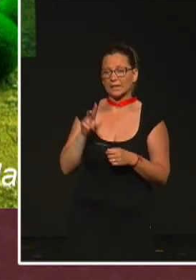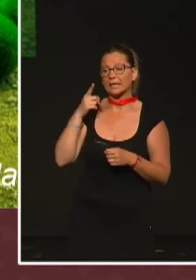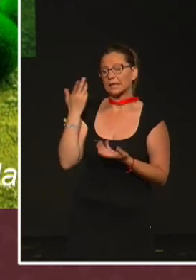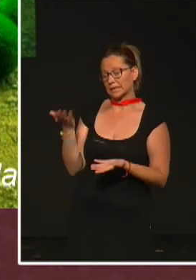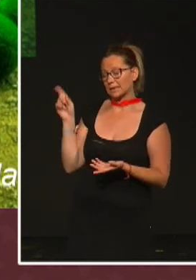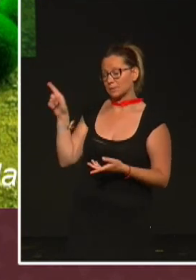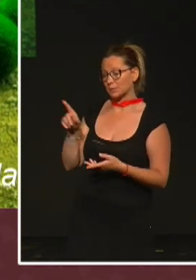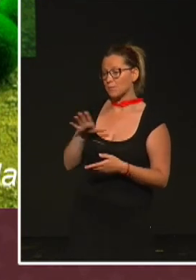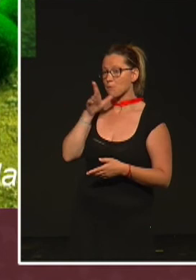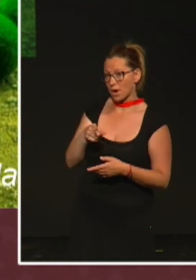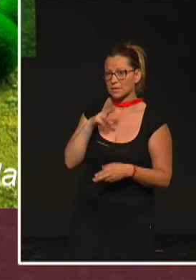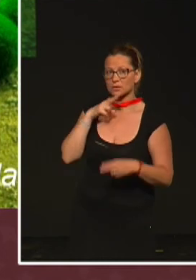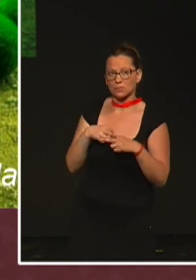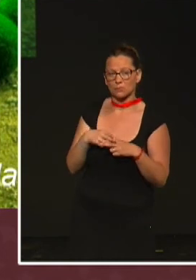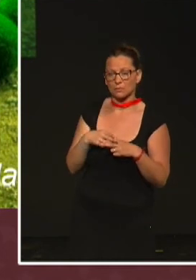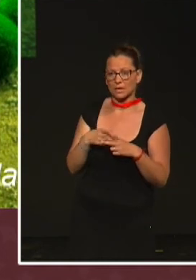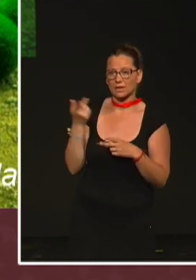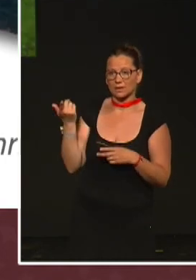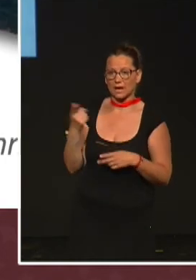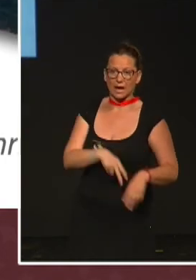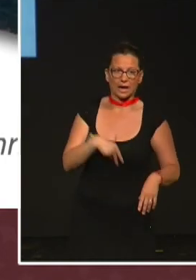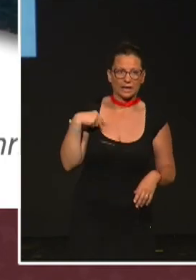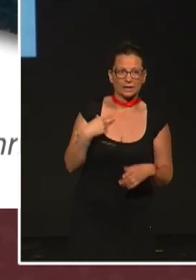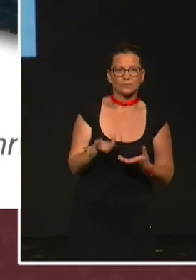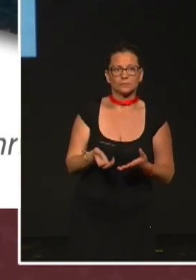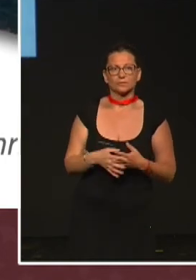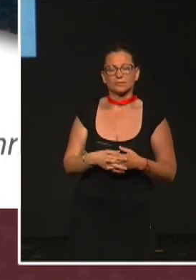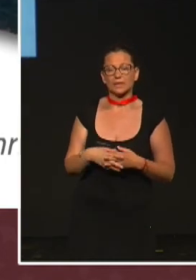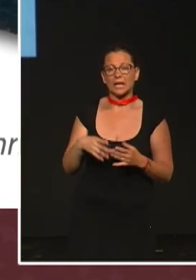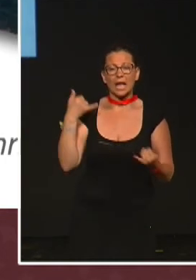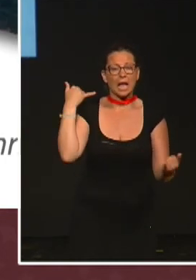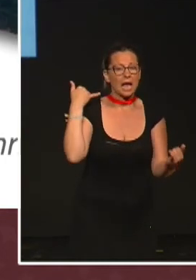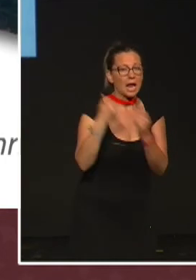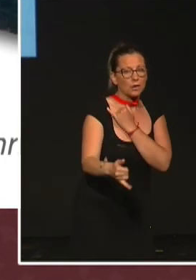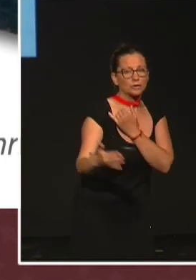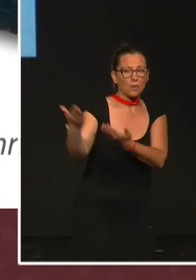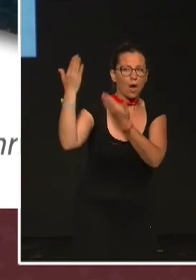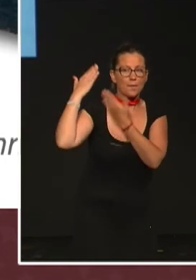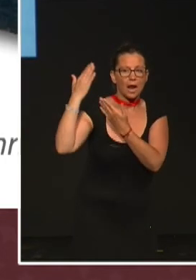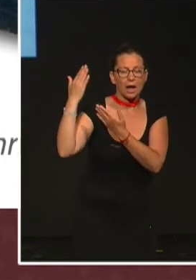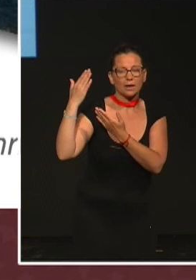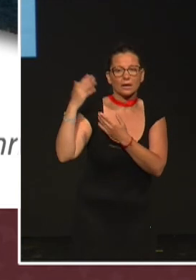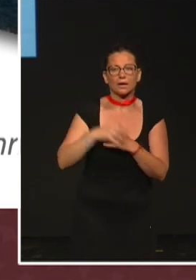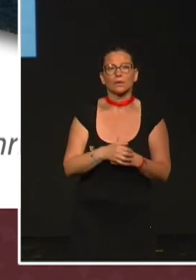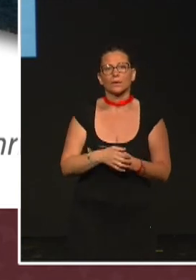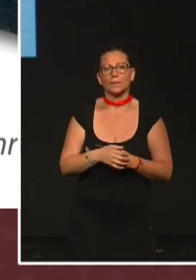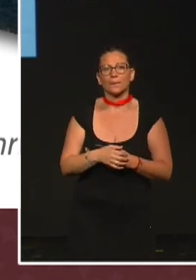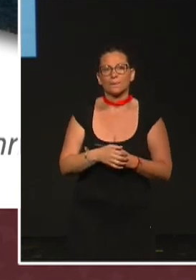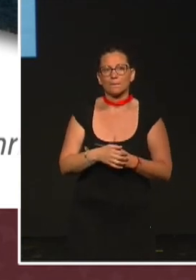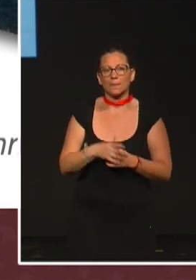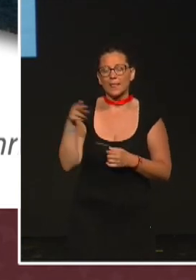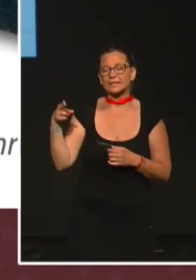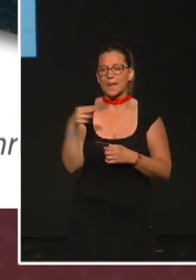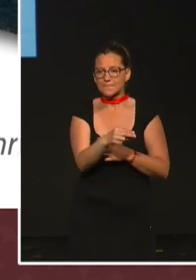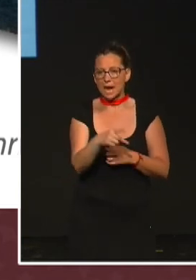genérico, a egagrópila Lignea. El último de los homenajes a Ligneo que vamos a ver es este pez, que se